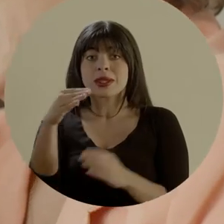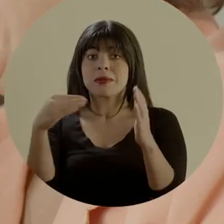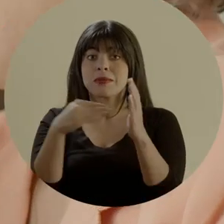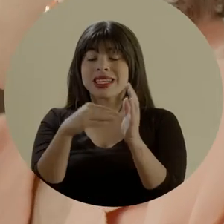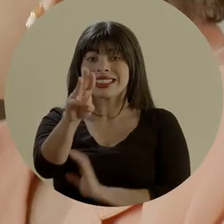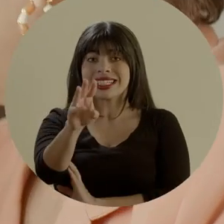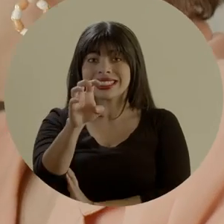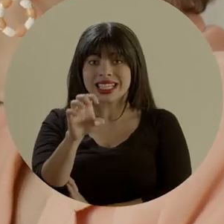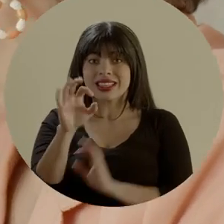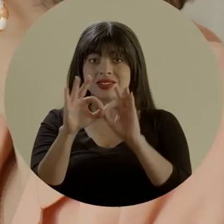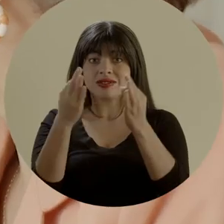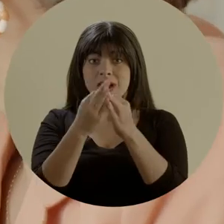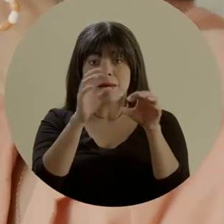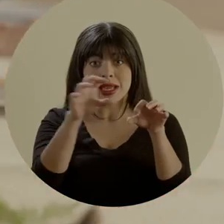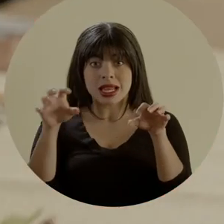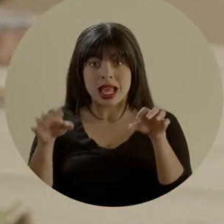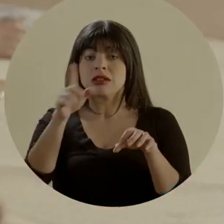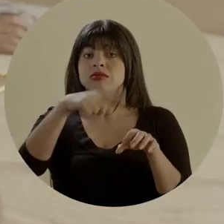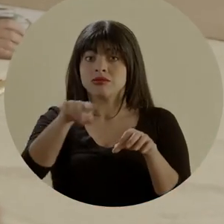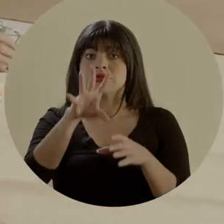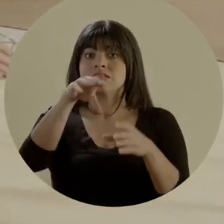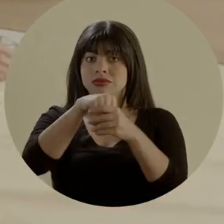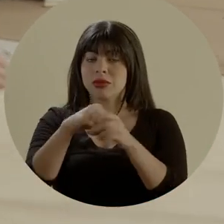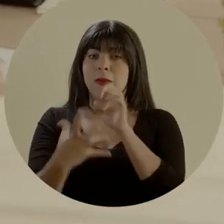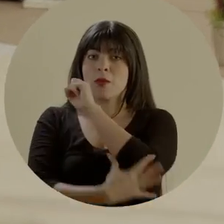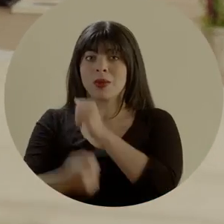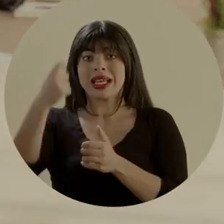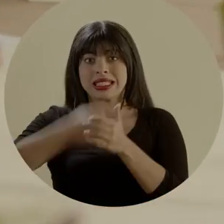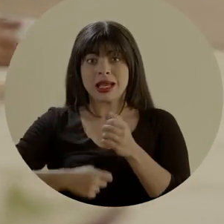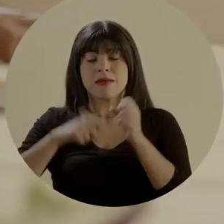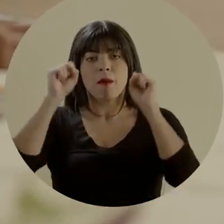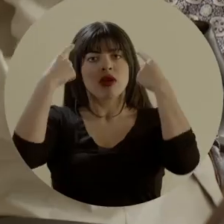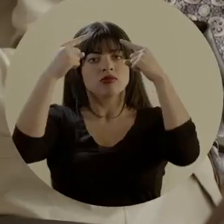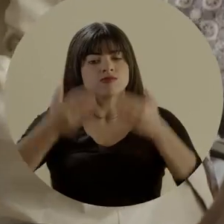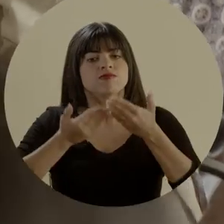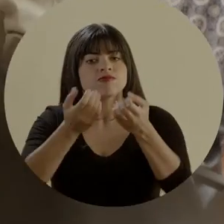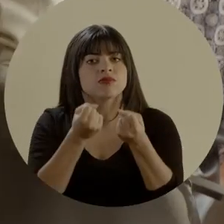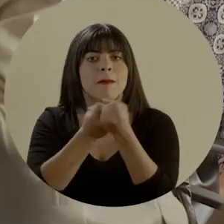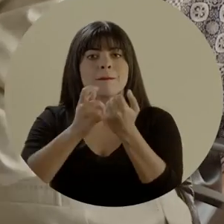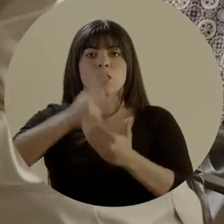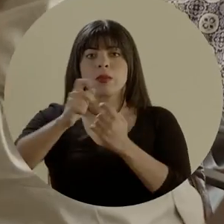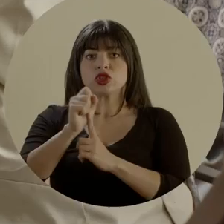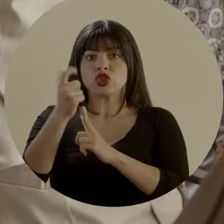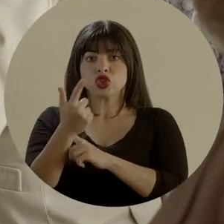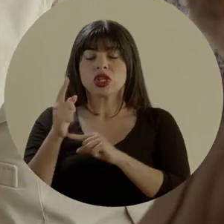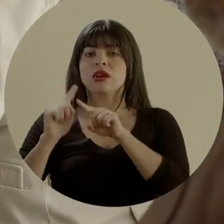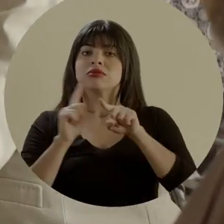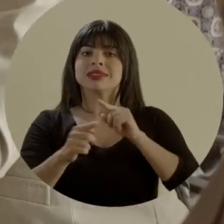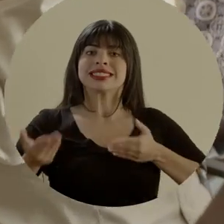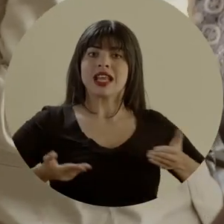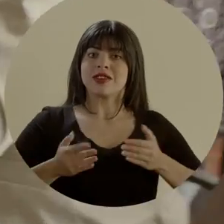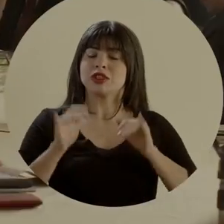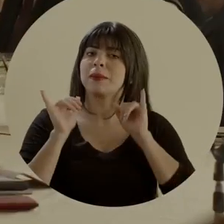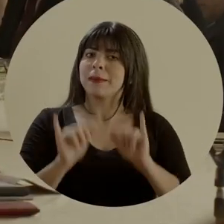familias en condición de pobreza extrema tengan acceso a programas y servicios sociales de forma preferente, articulada